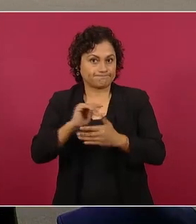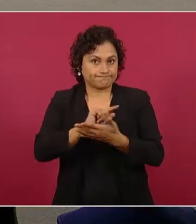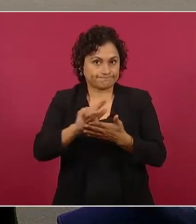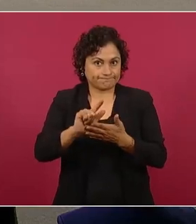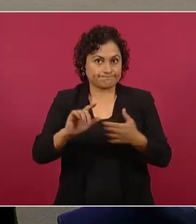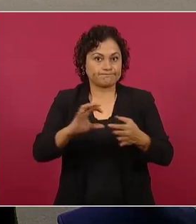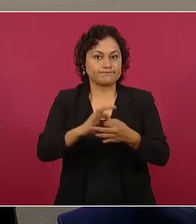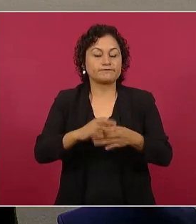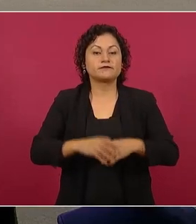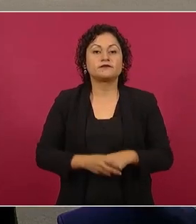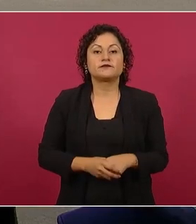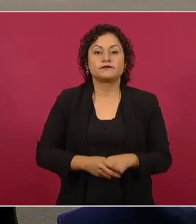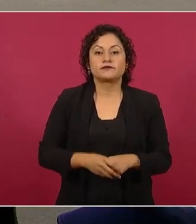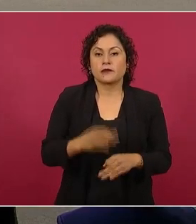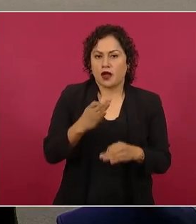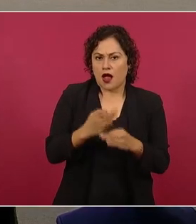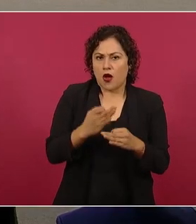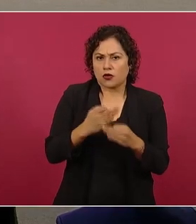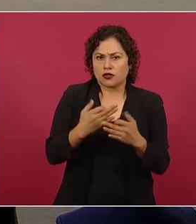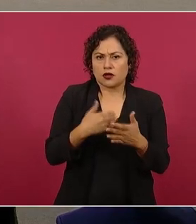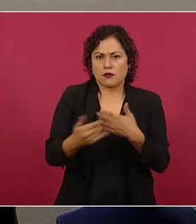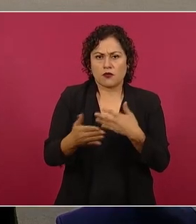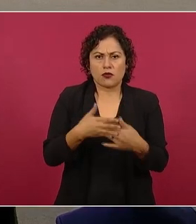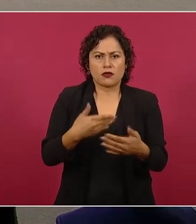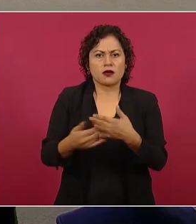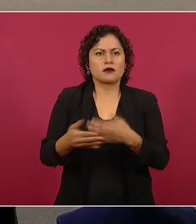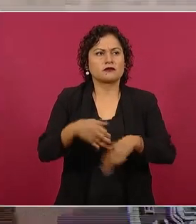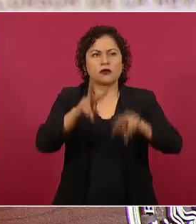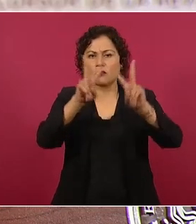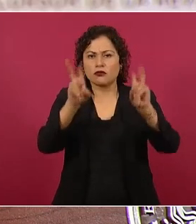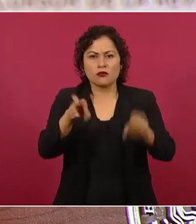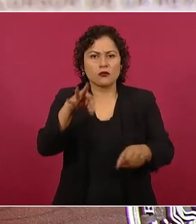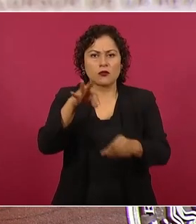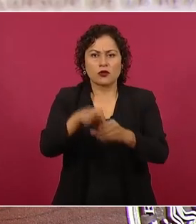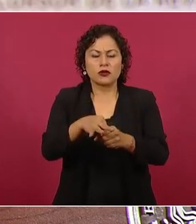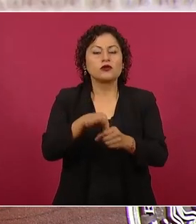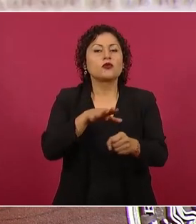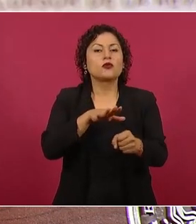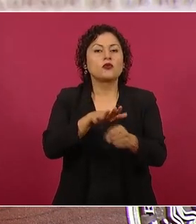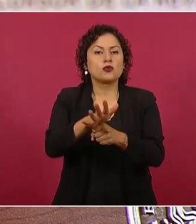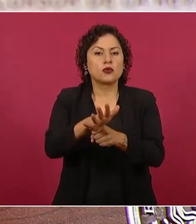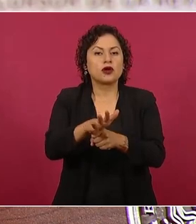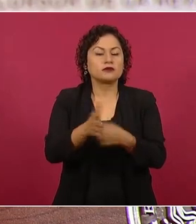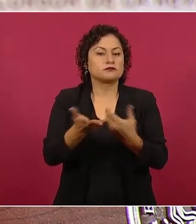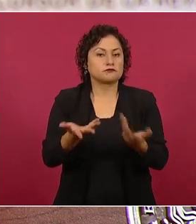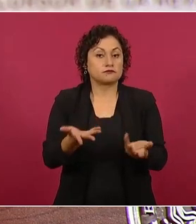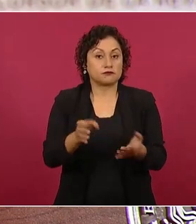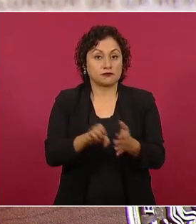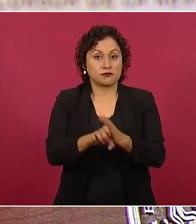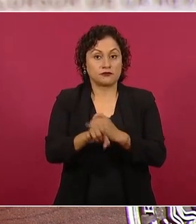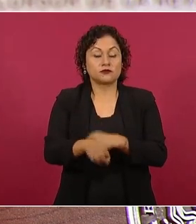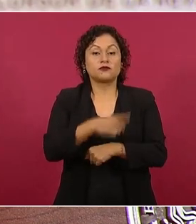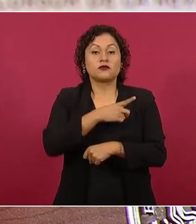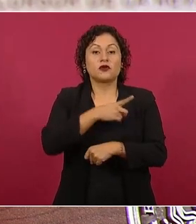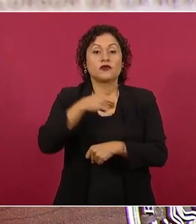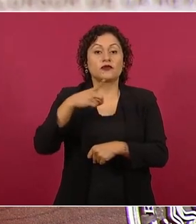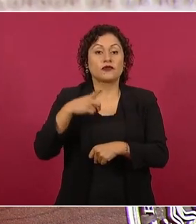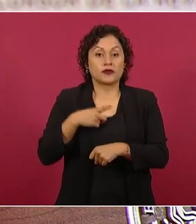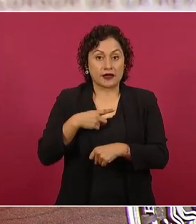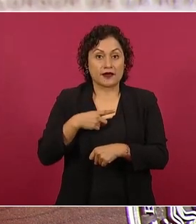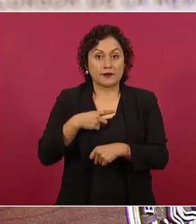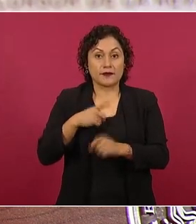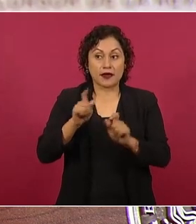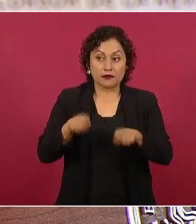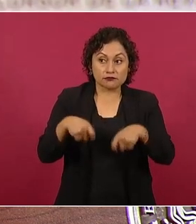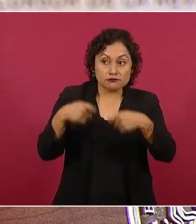cambios políticos del momento actual consistiría en darle mayor representatividad a